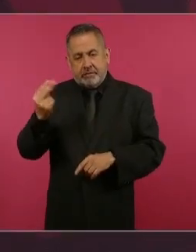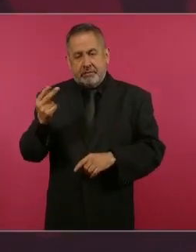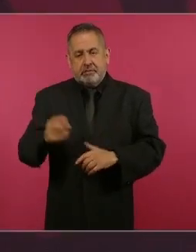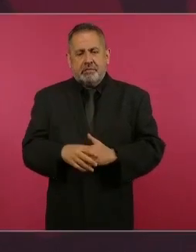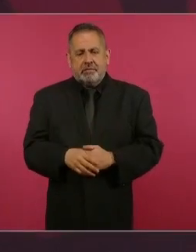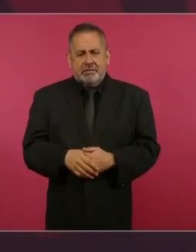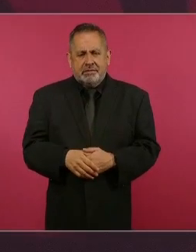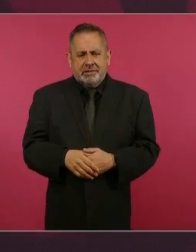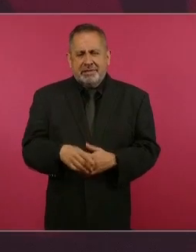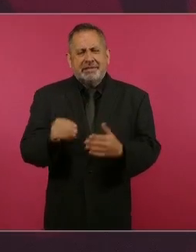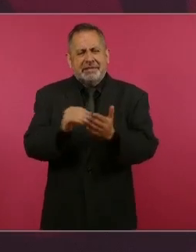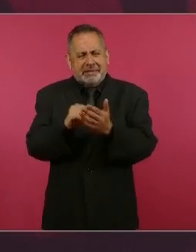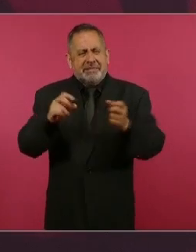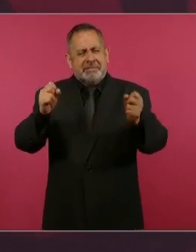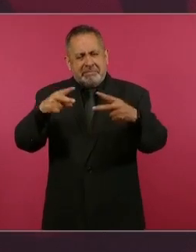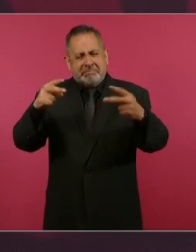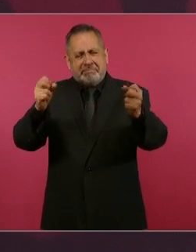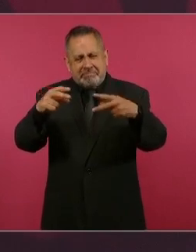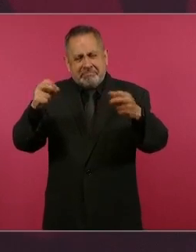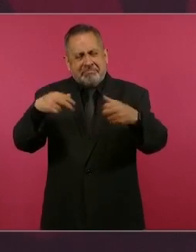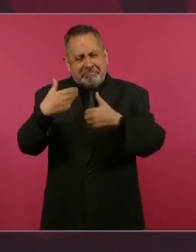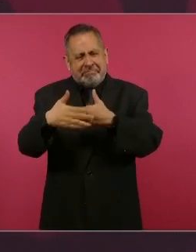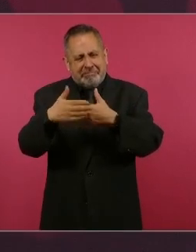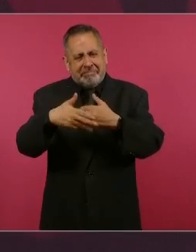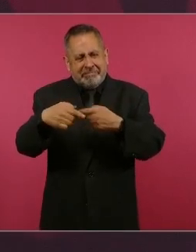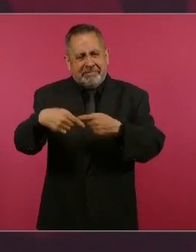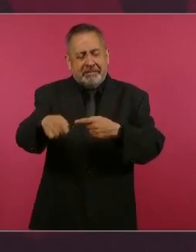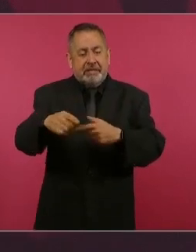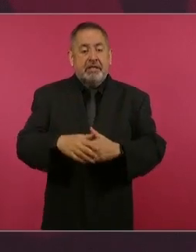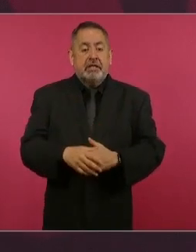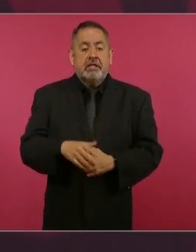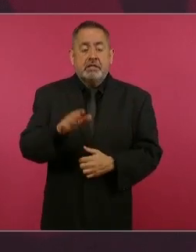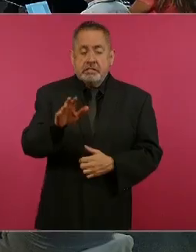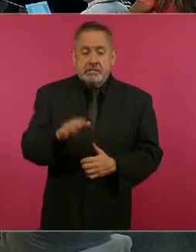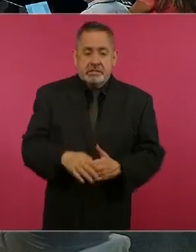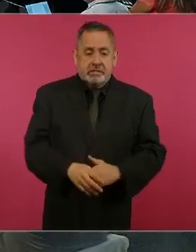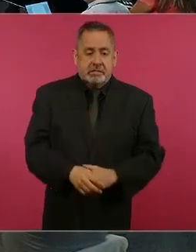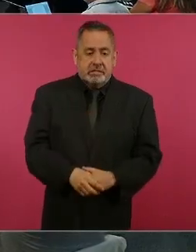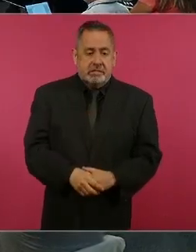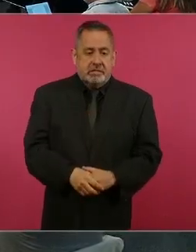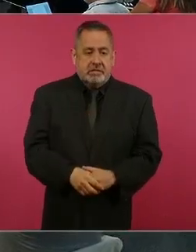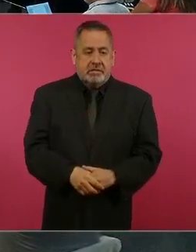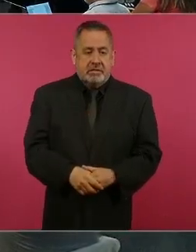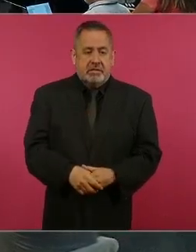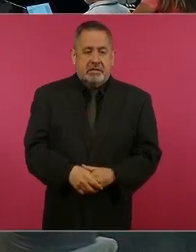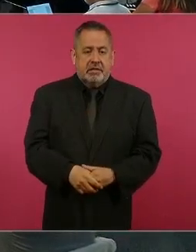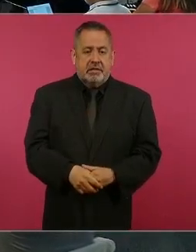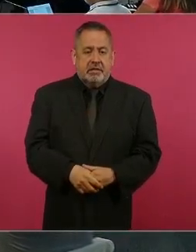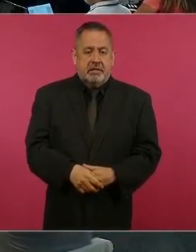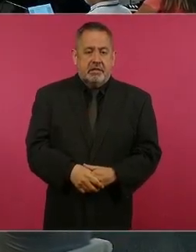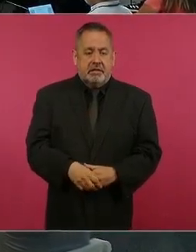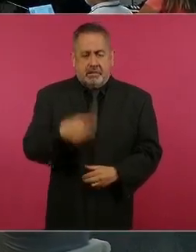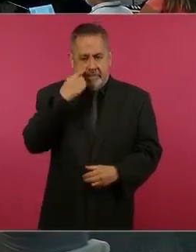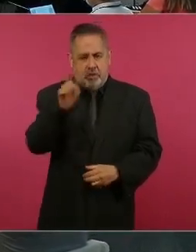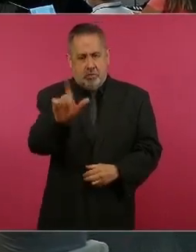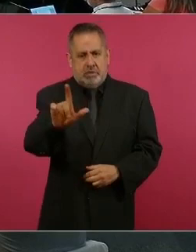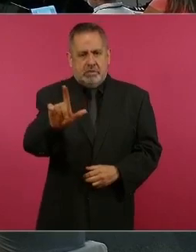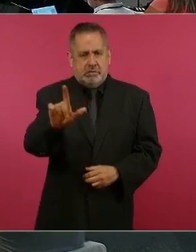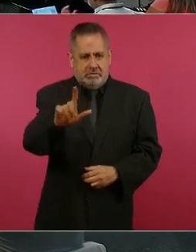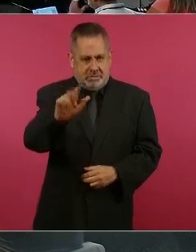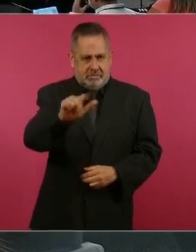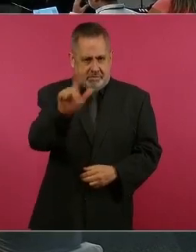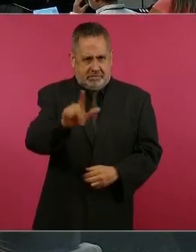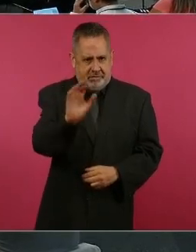Además, nos vamos a seguir viendo este… ¿Eh? Para el lunes, para el lunes.